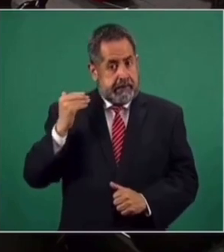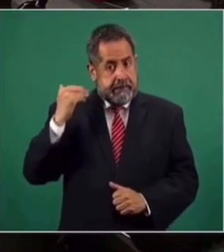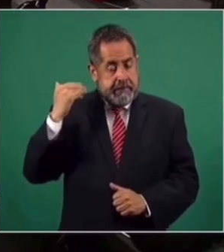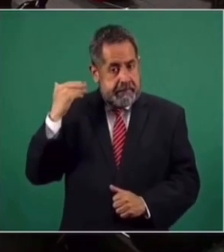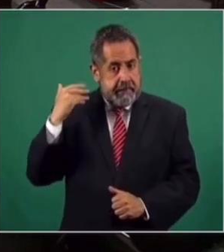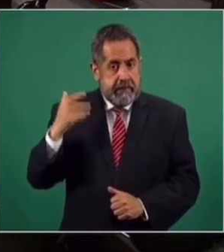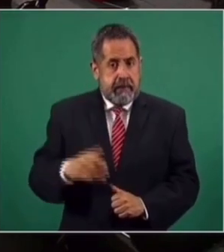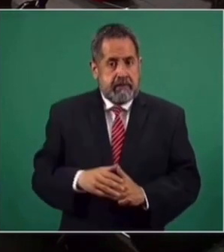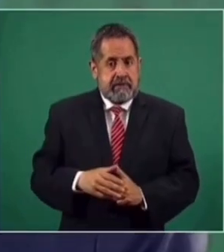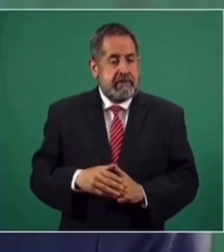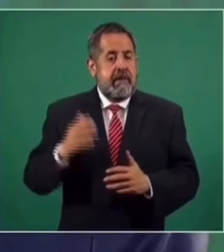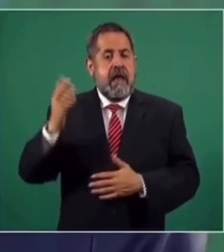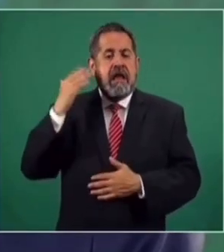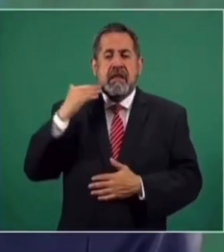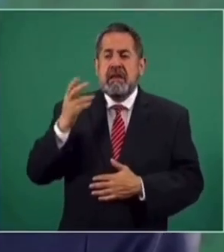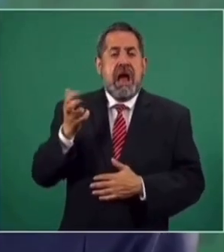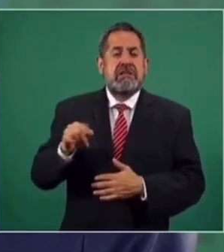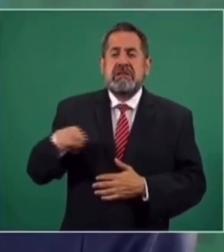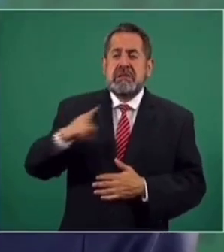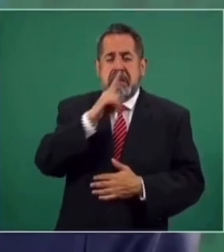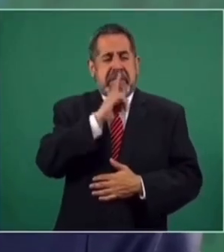Antes, pues no cambiaba nada,